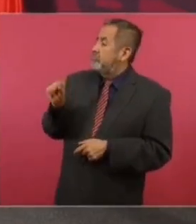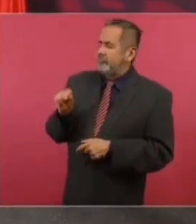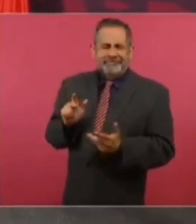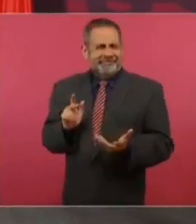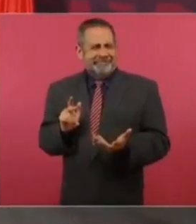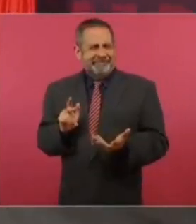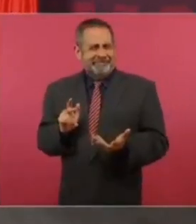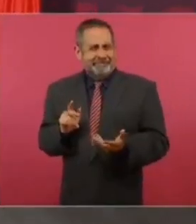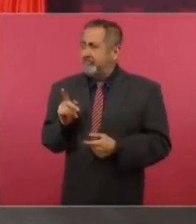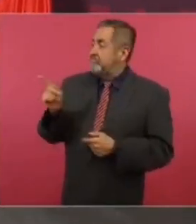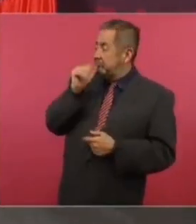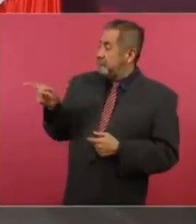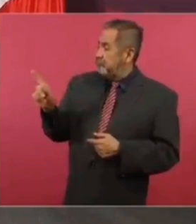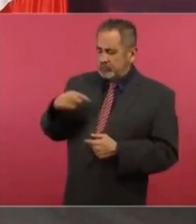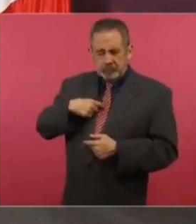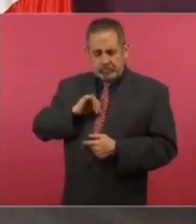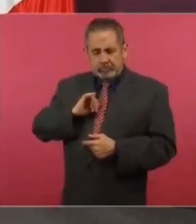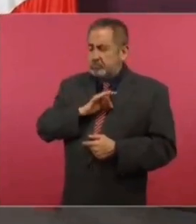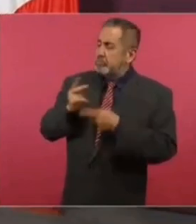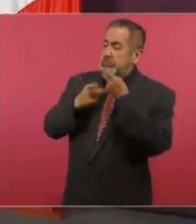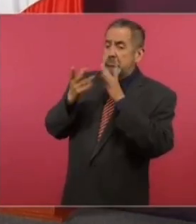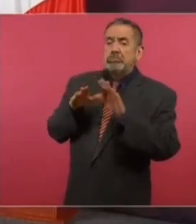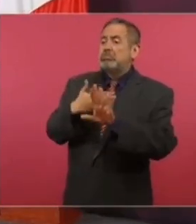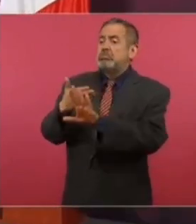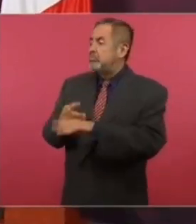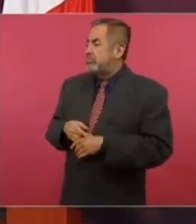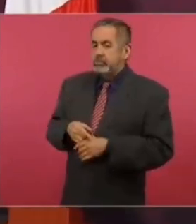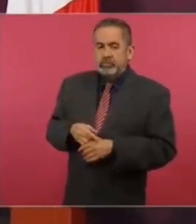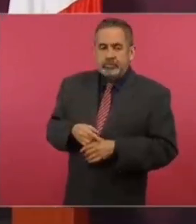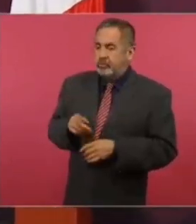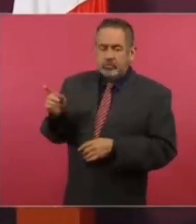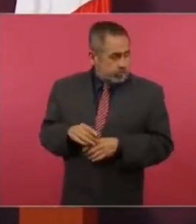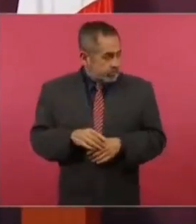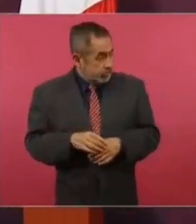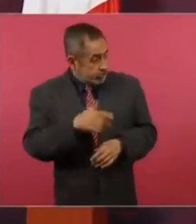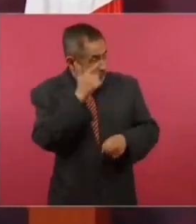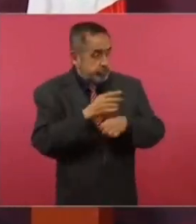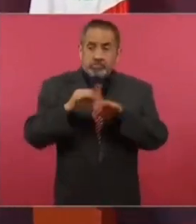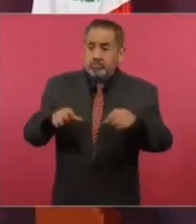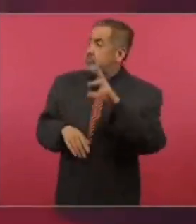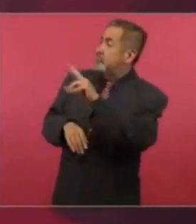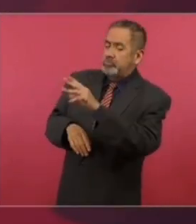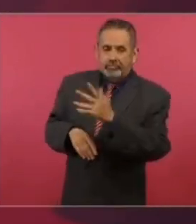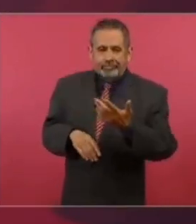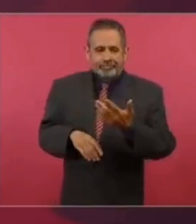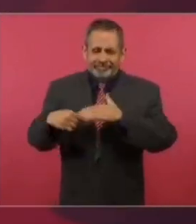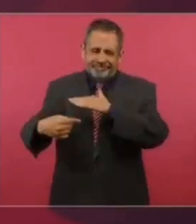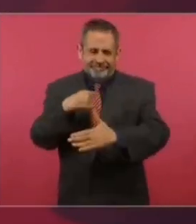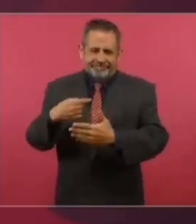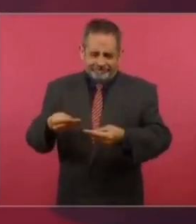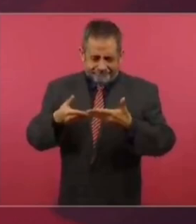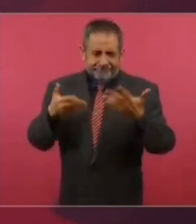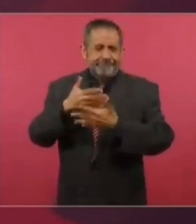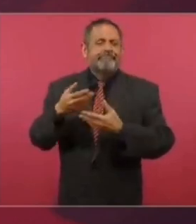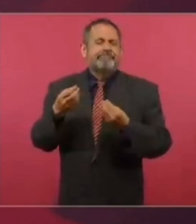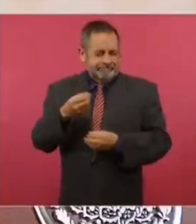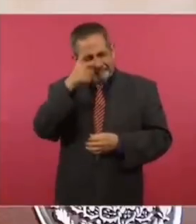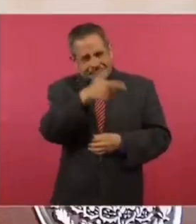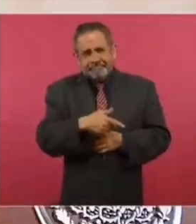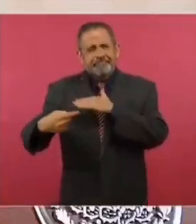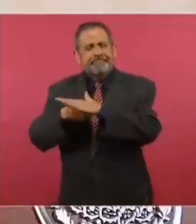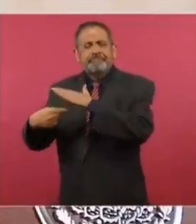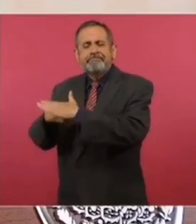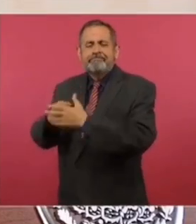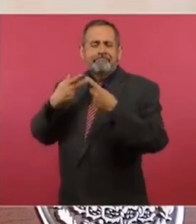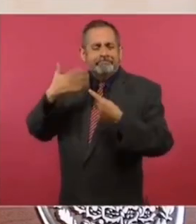pero no se puede dar a conocer una información que nos llegó aquí como llegan muchas cosas. Que